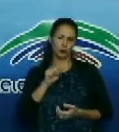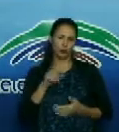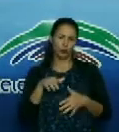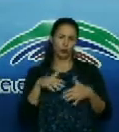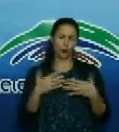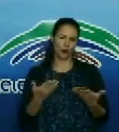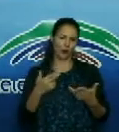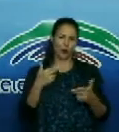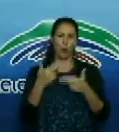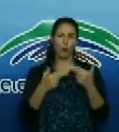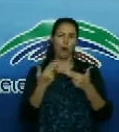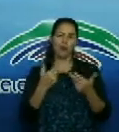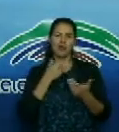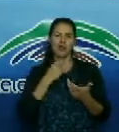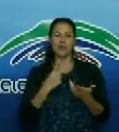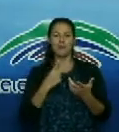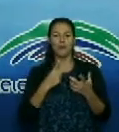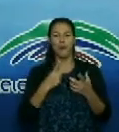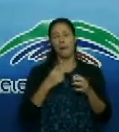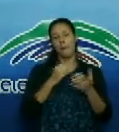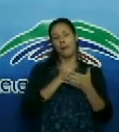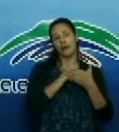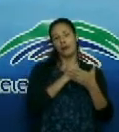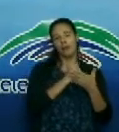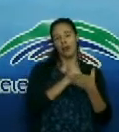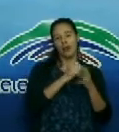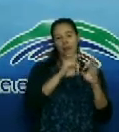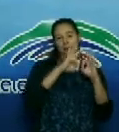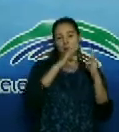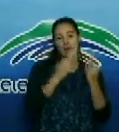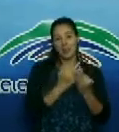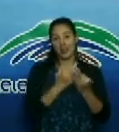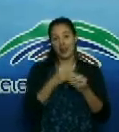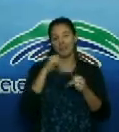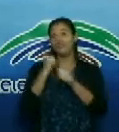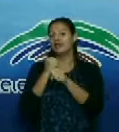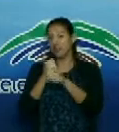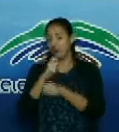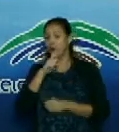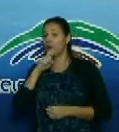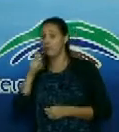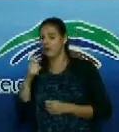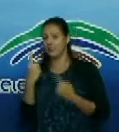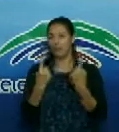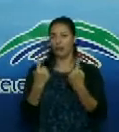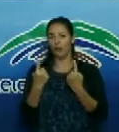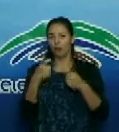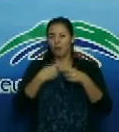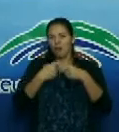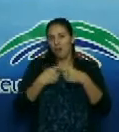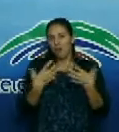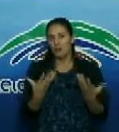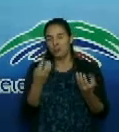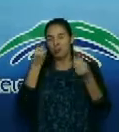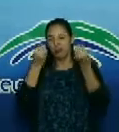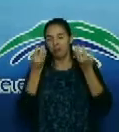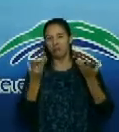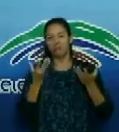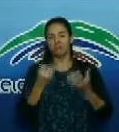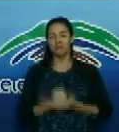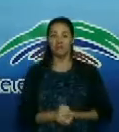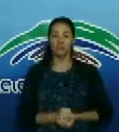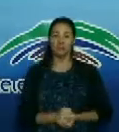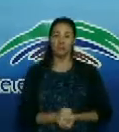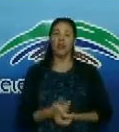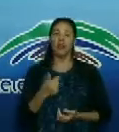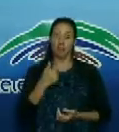esa familia con ese trabajo tan complicado? ¿Qué te dice la familia? ¿Qué te dice tu esposo? Bueno, de paso quiero